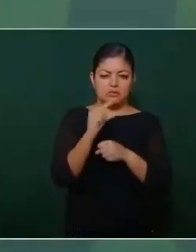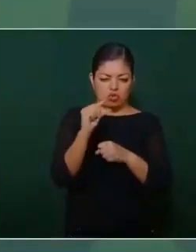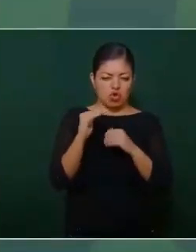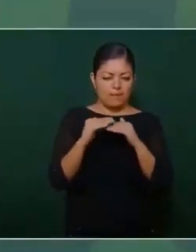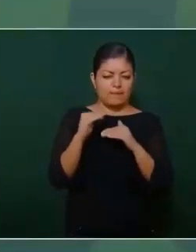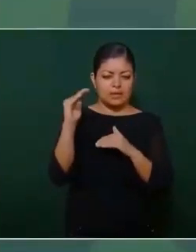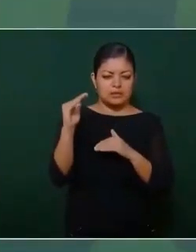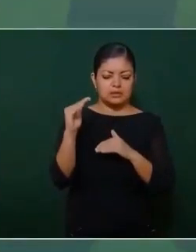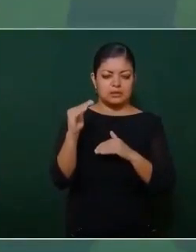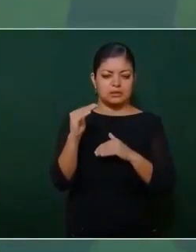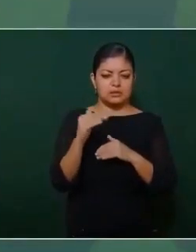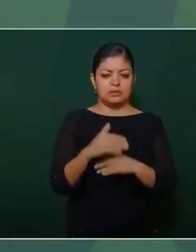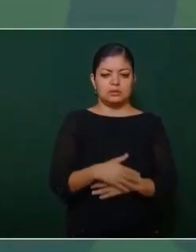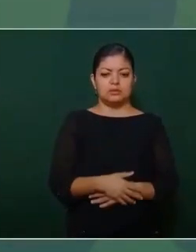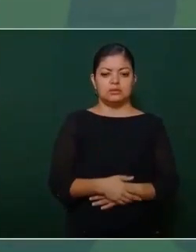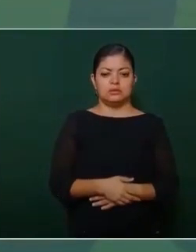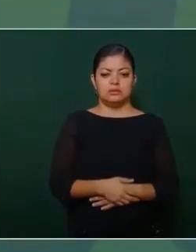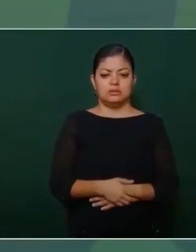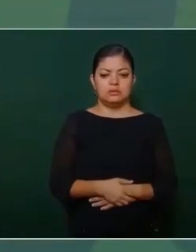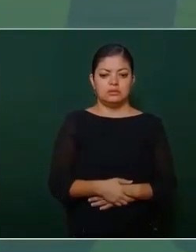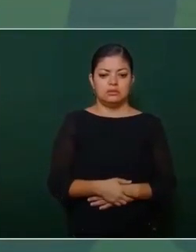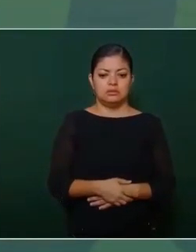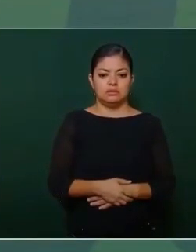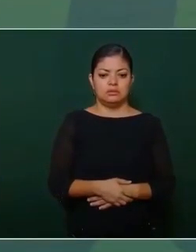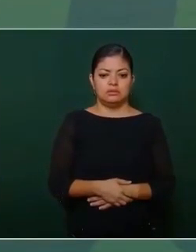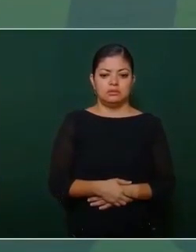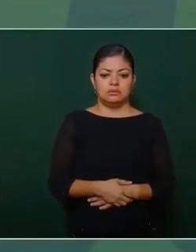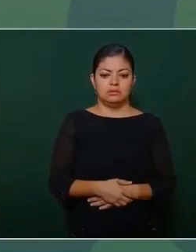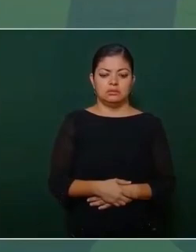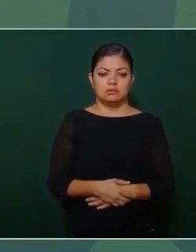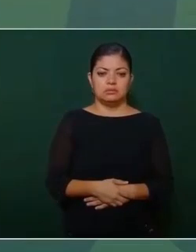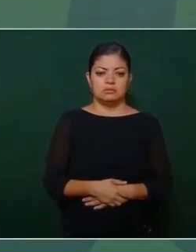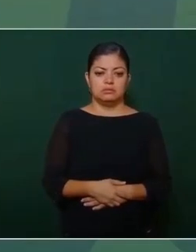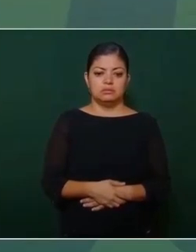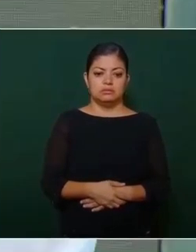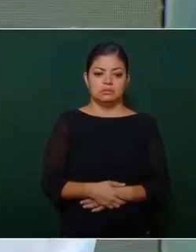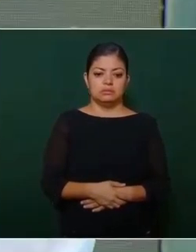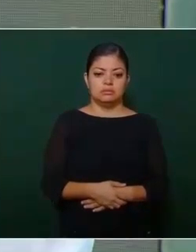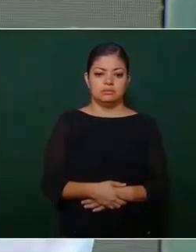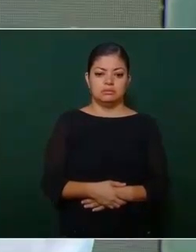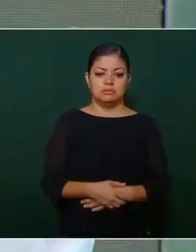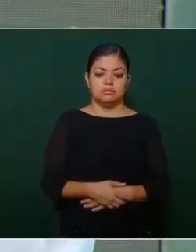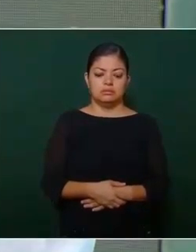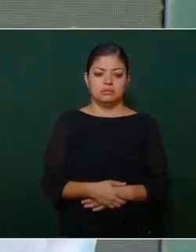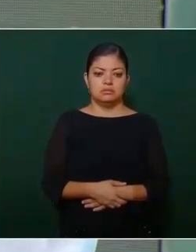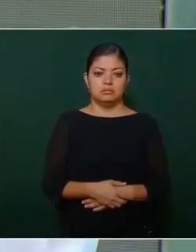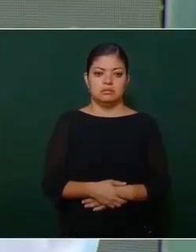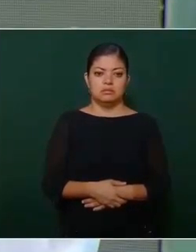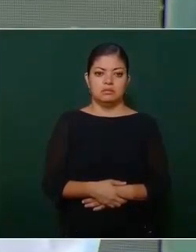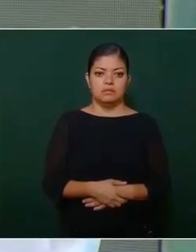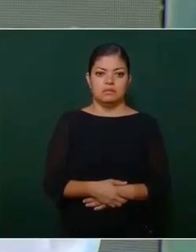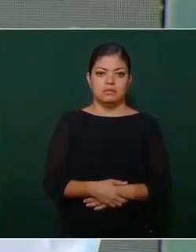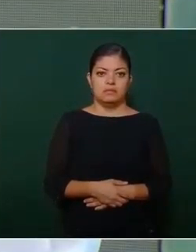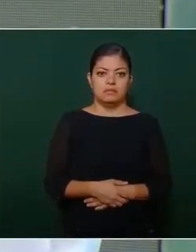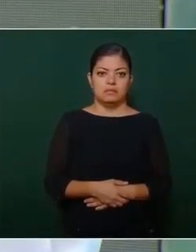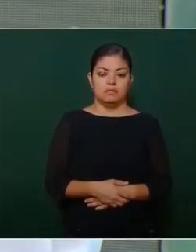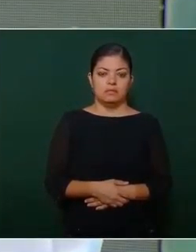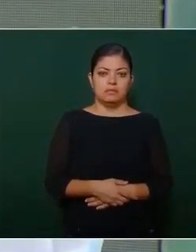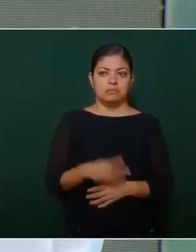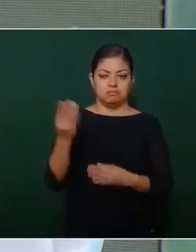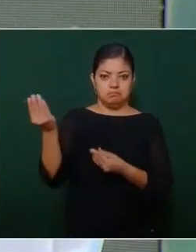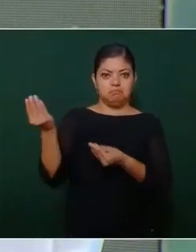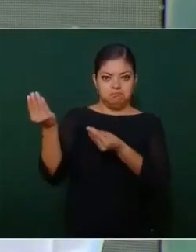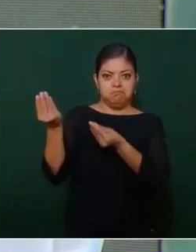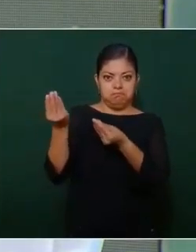me mandó una gráfica